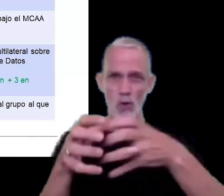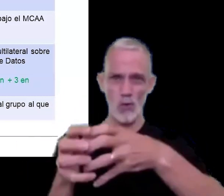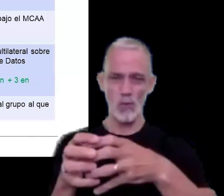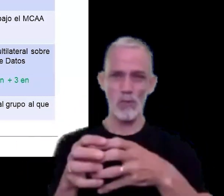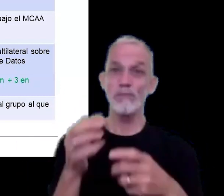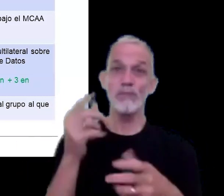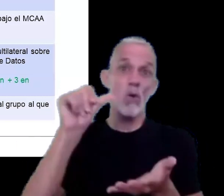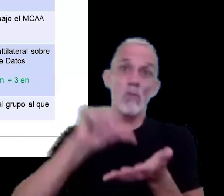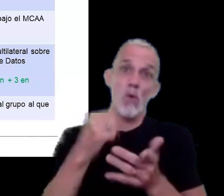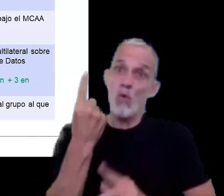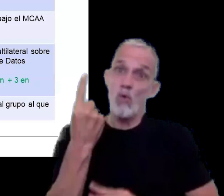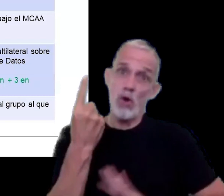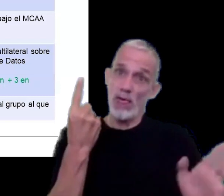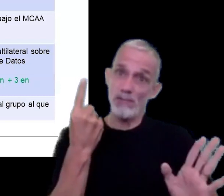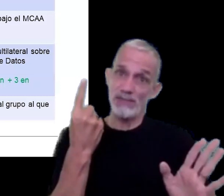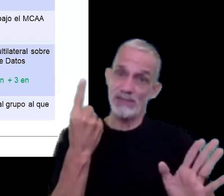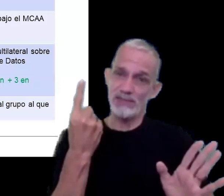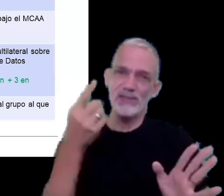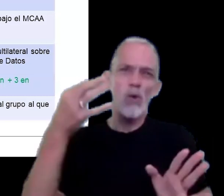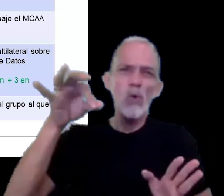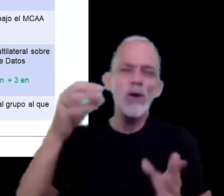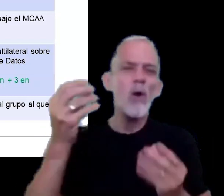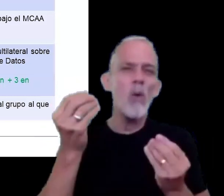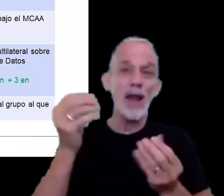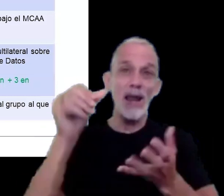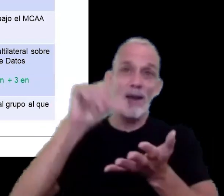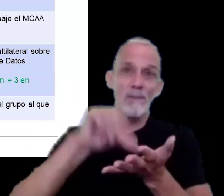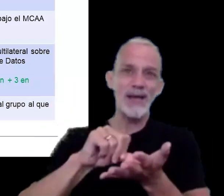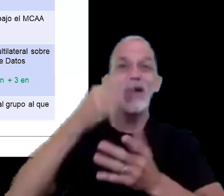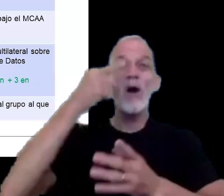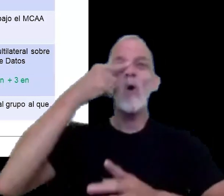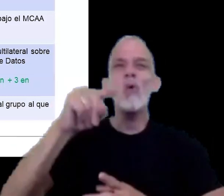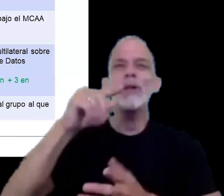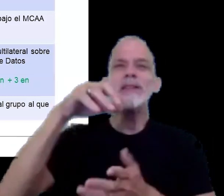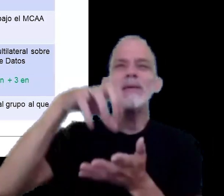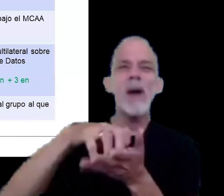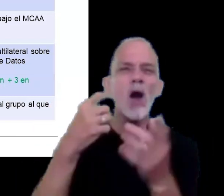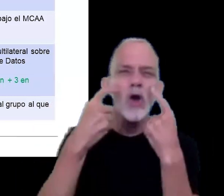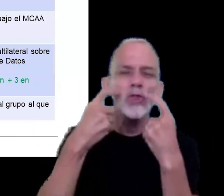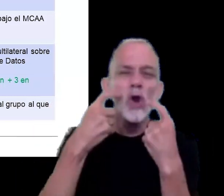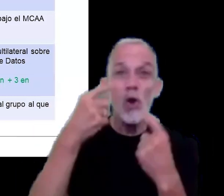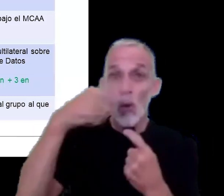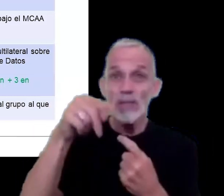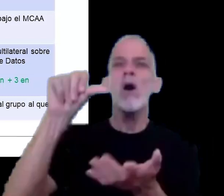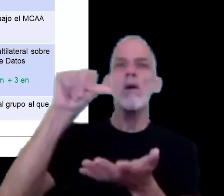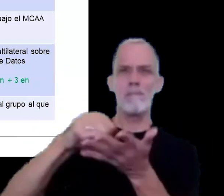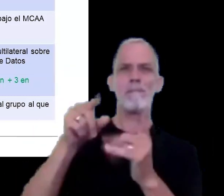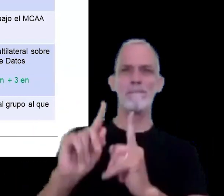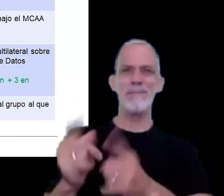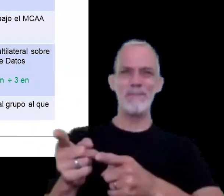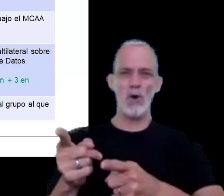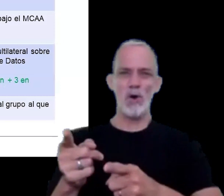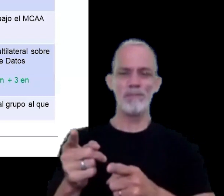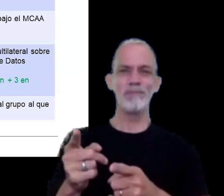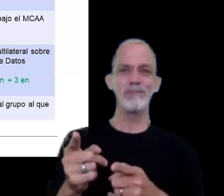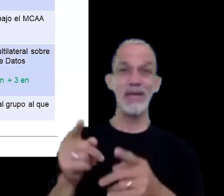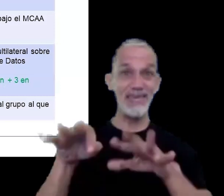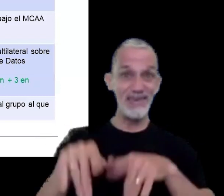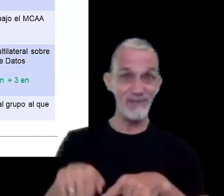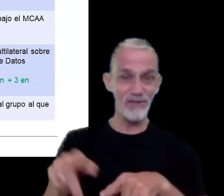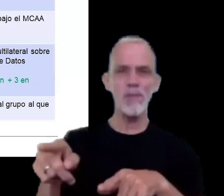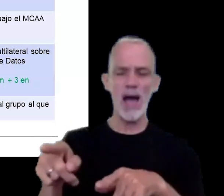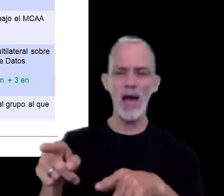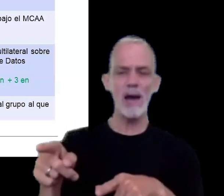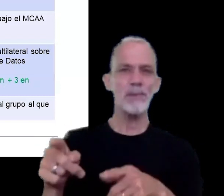país por definición en el país de la última entidad controlante y que se comparta a través de las